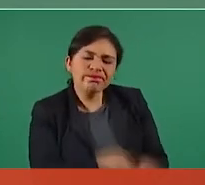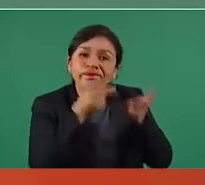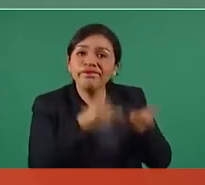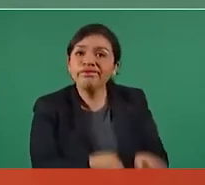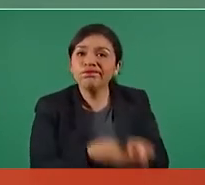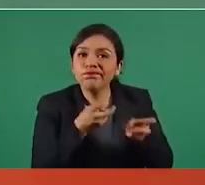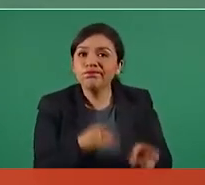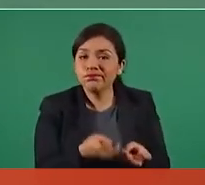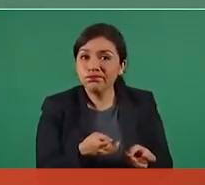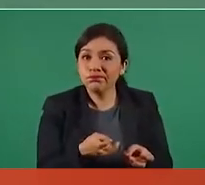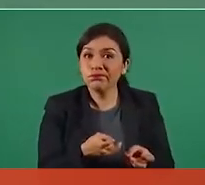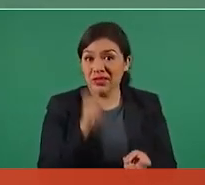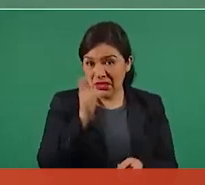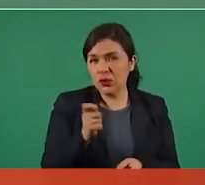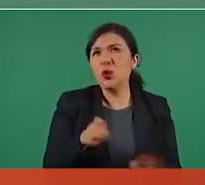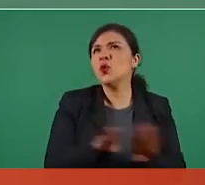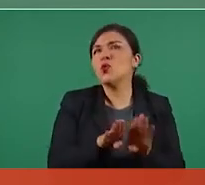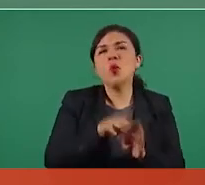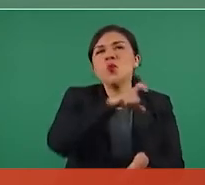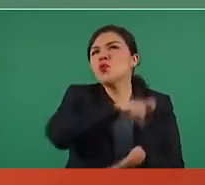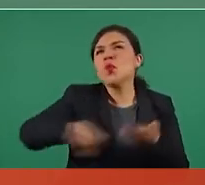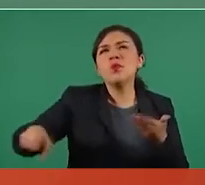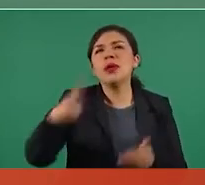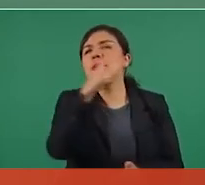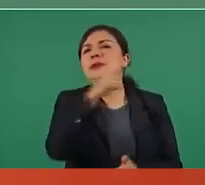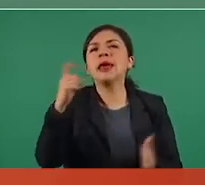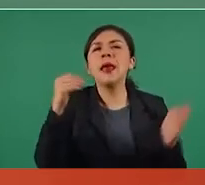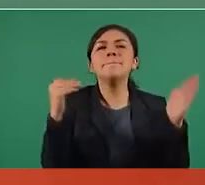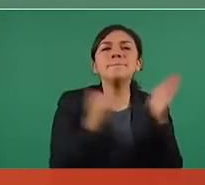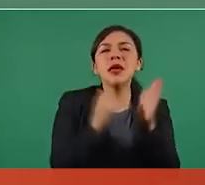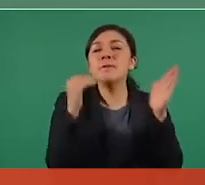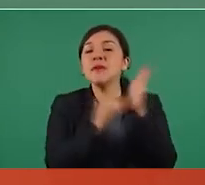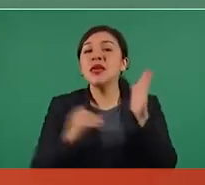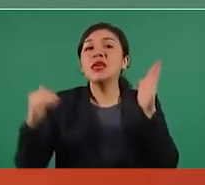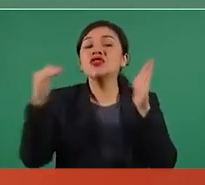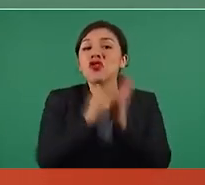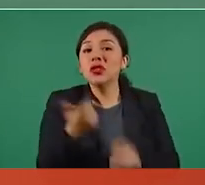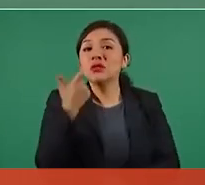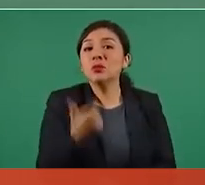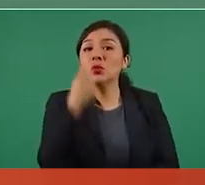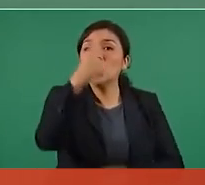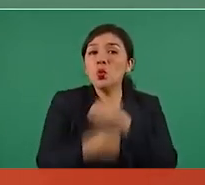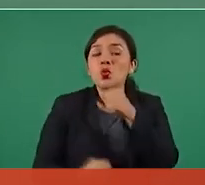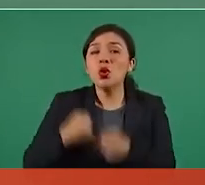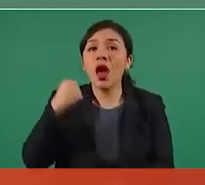Estamos hablando de una compra de 100 mil millones de pesos al año.